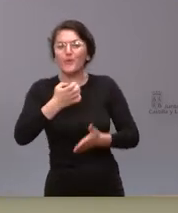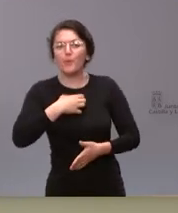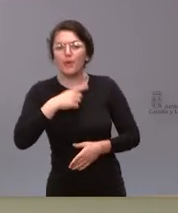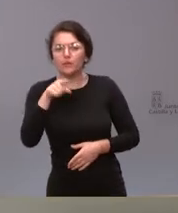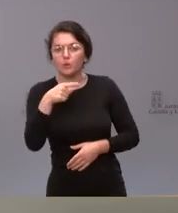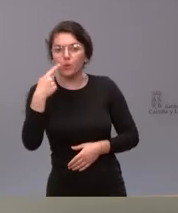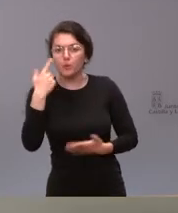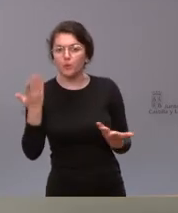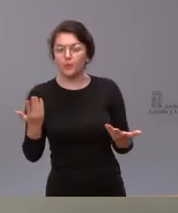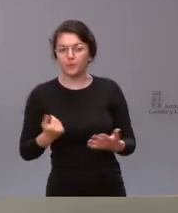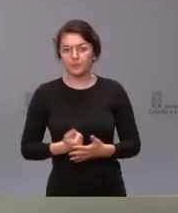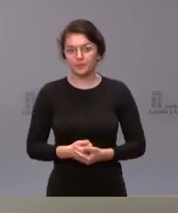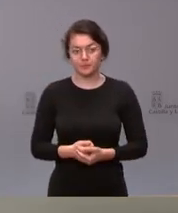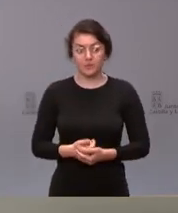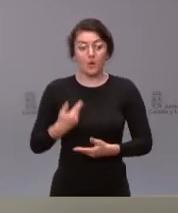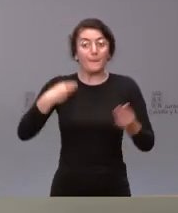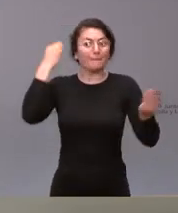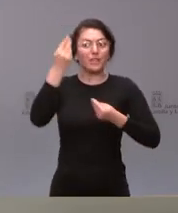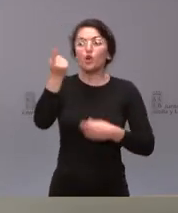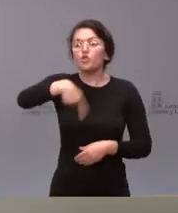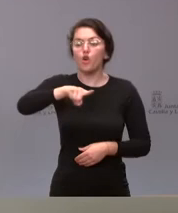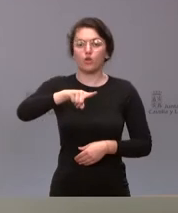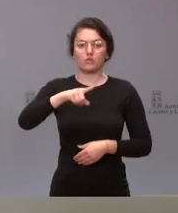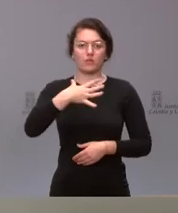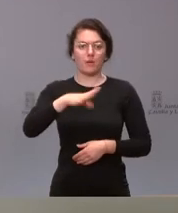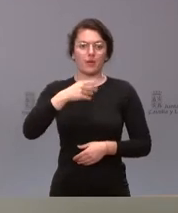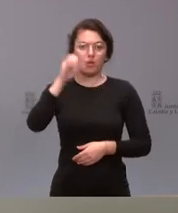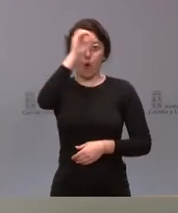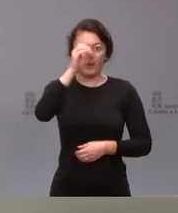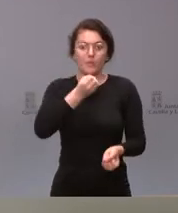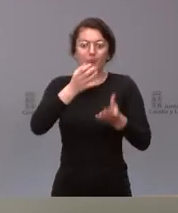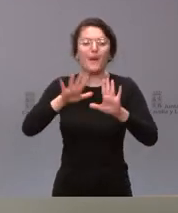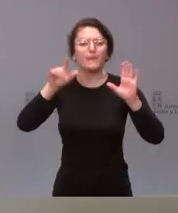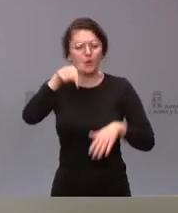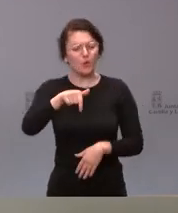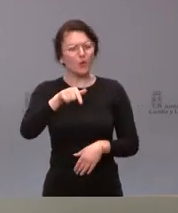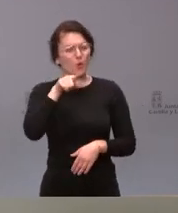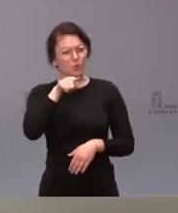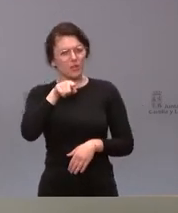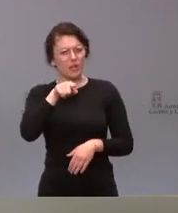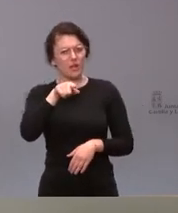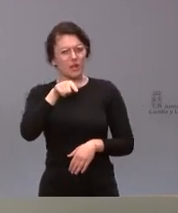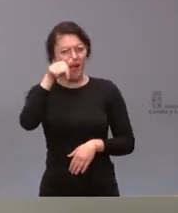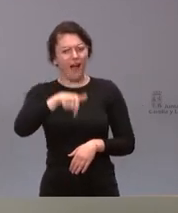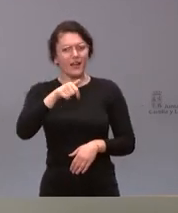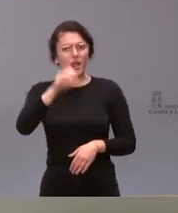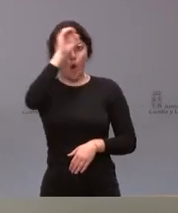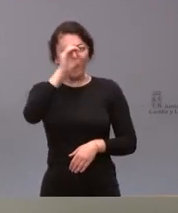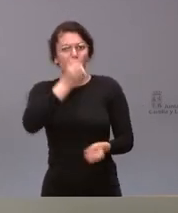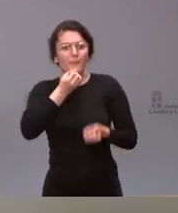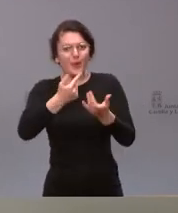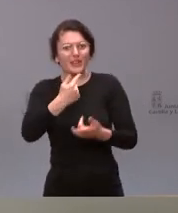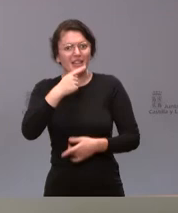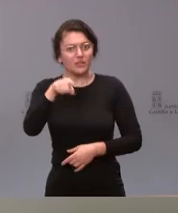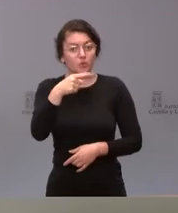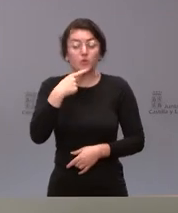Es que yo creo que todo el mundo es libre para dar su opinión y nosotros Pero usted da su opinión aquí Yo sí si usted me pregunta ni en